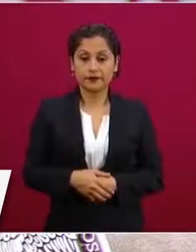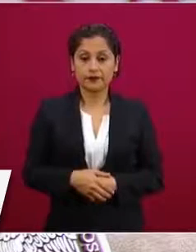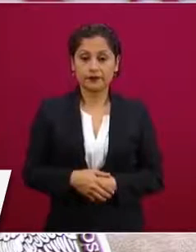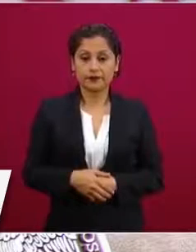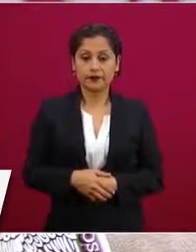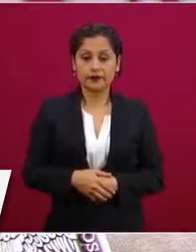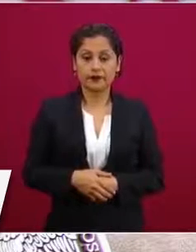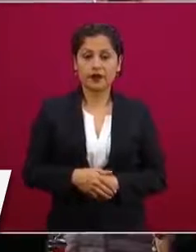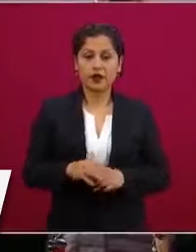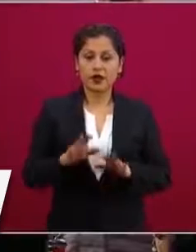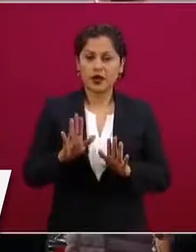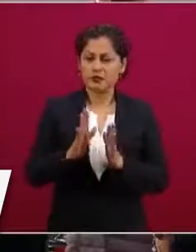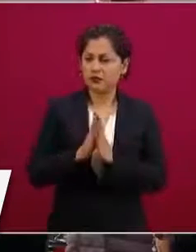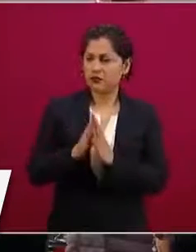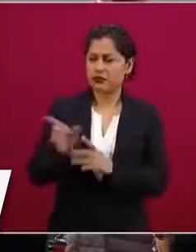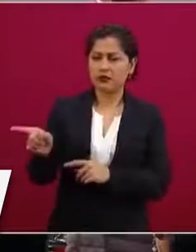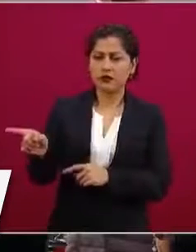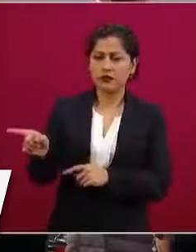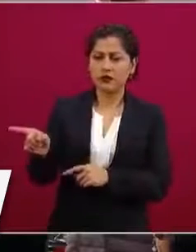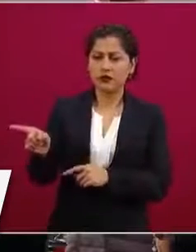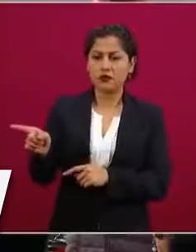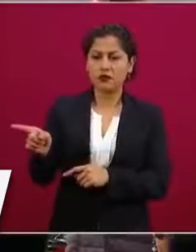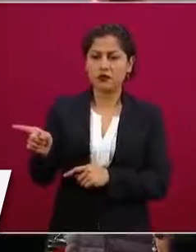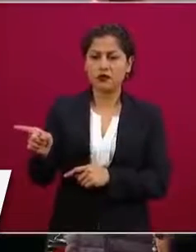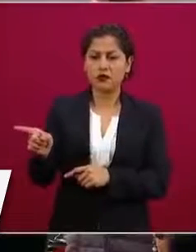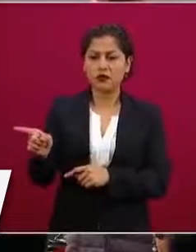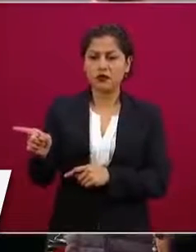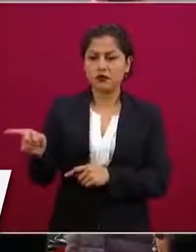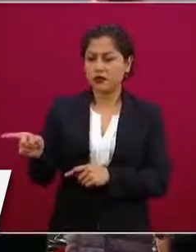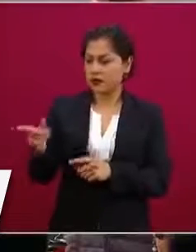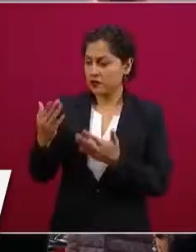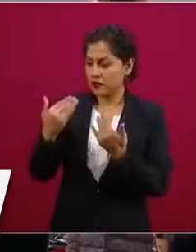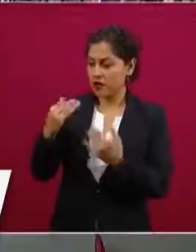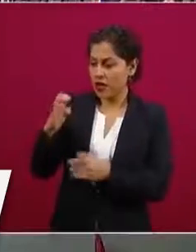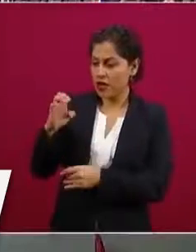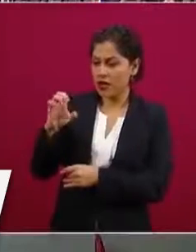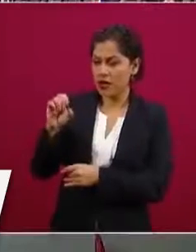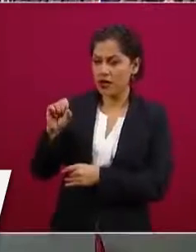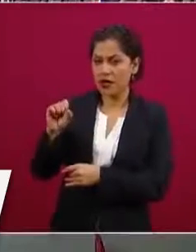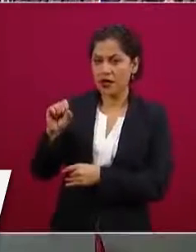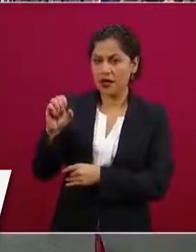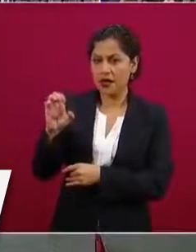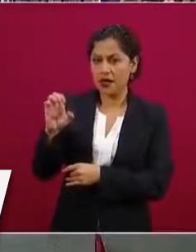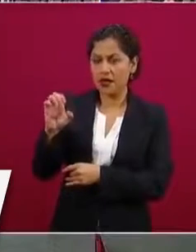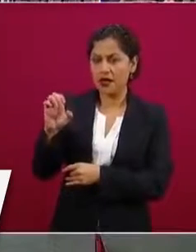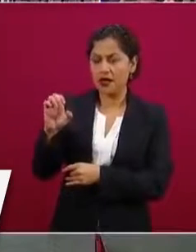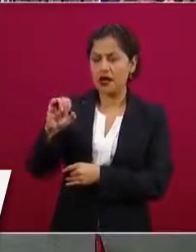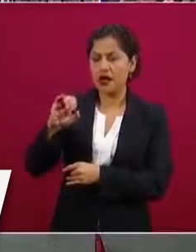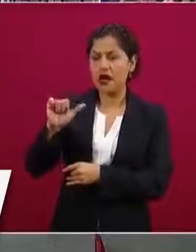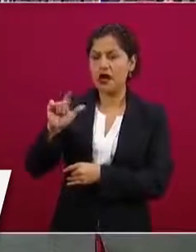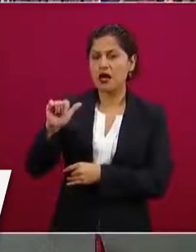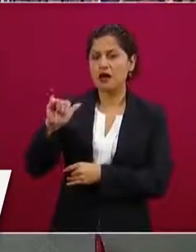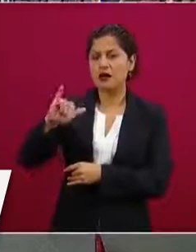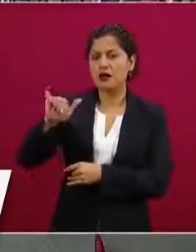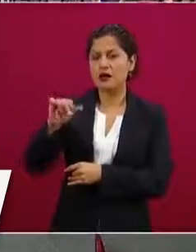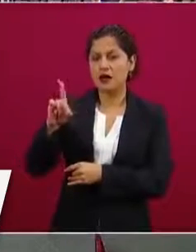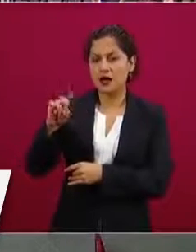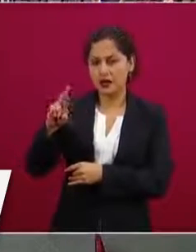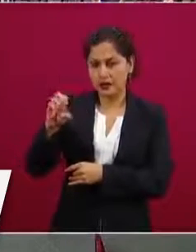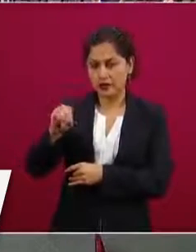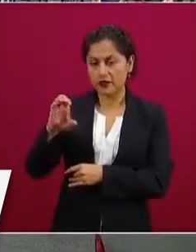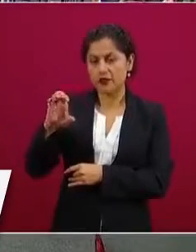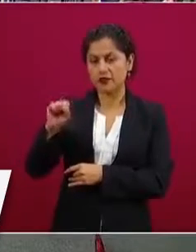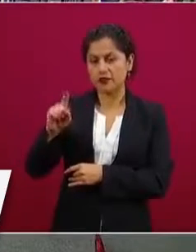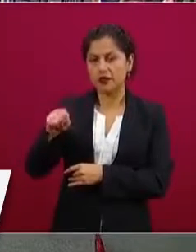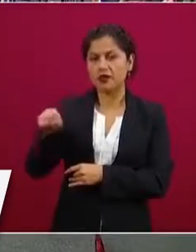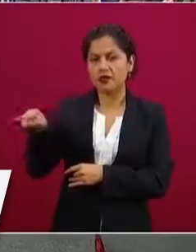de estos. A ver si no está Alejandro Svarts, a ver si les manda una